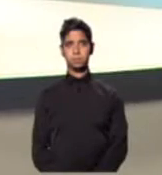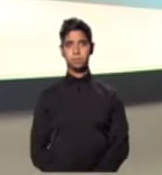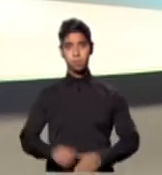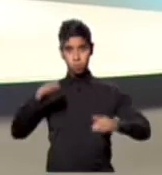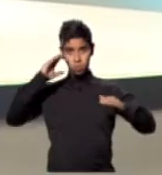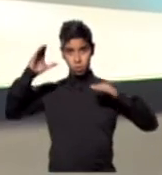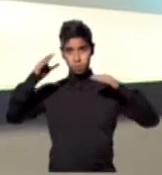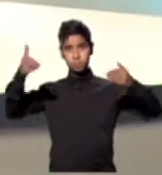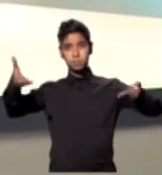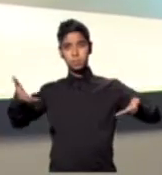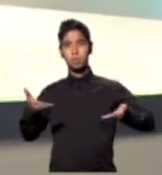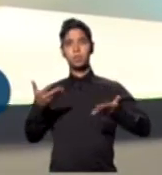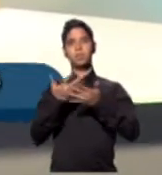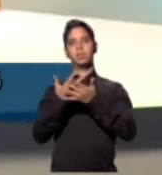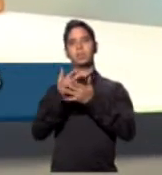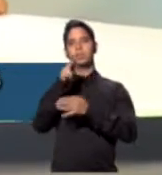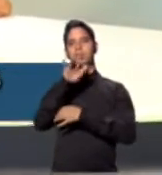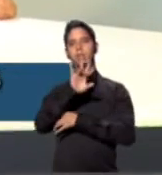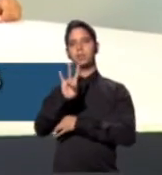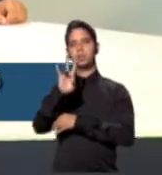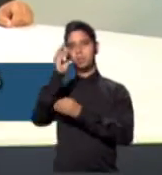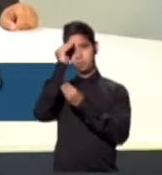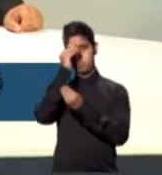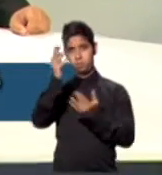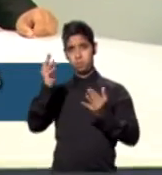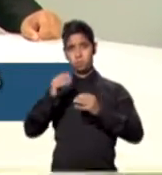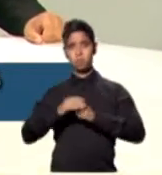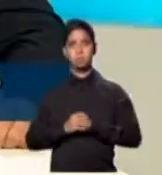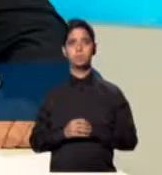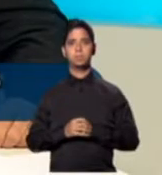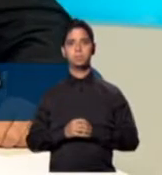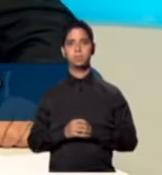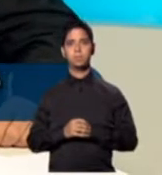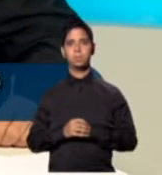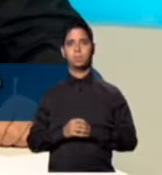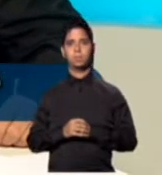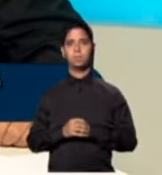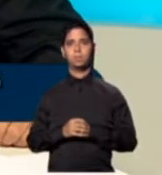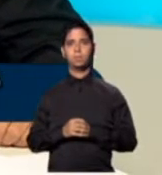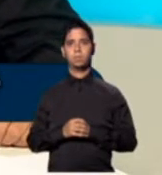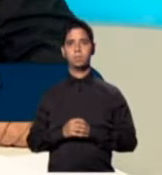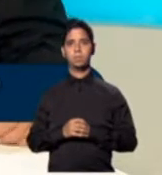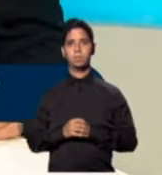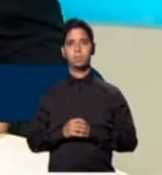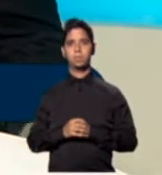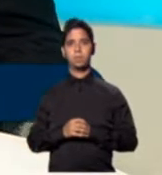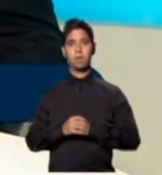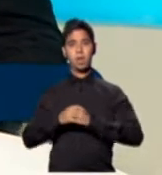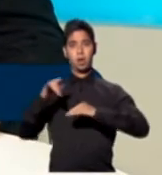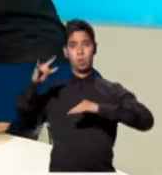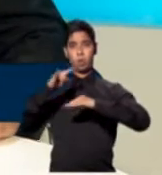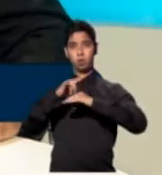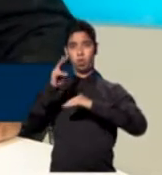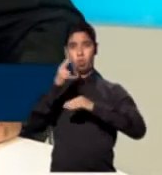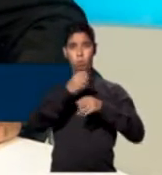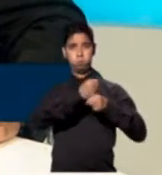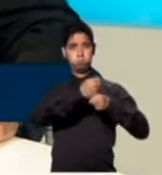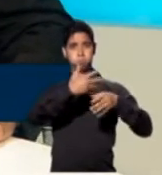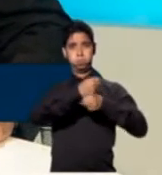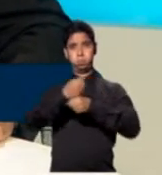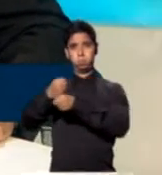Bienvenidos a Noticia 24-7, de inmediato pasamos a las informaciones. Dos explosiones sacudieron hoy al aeropuerto